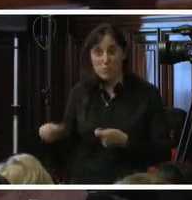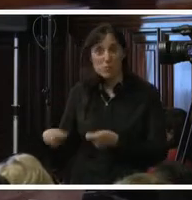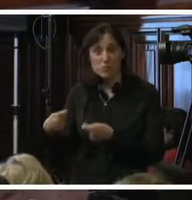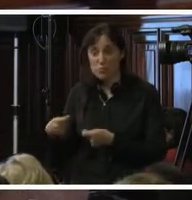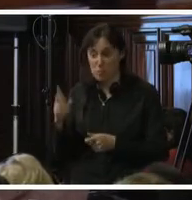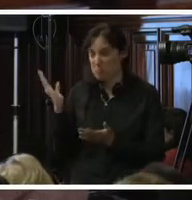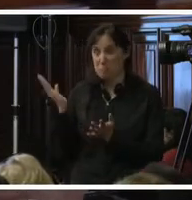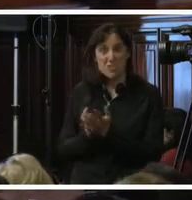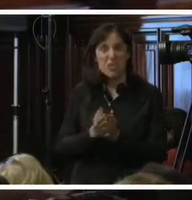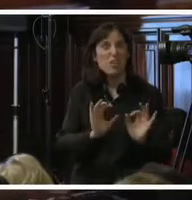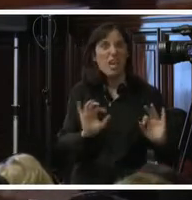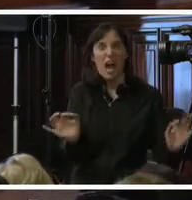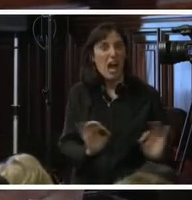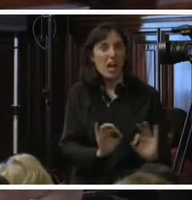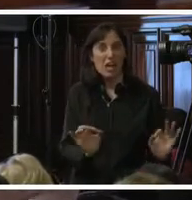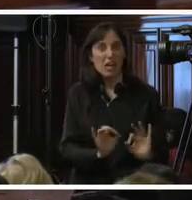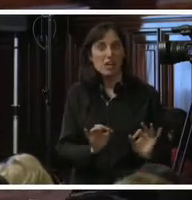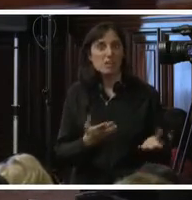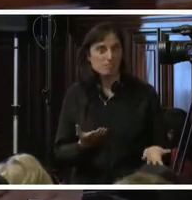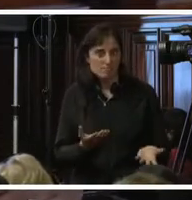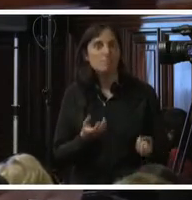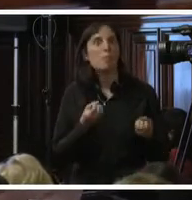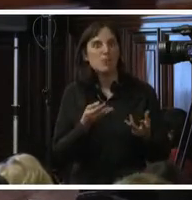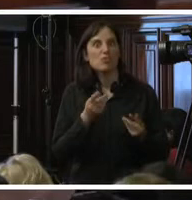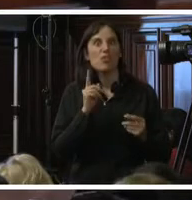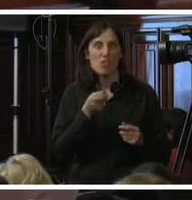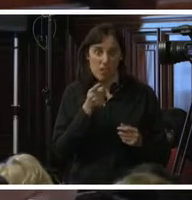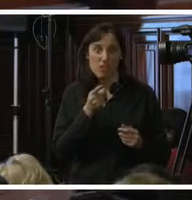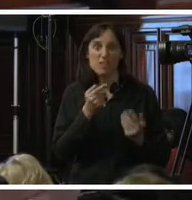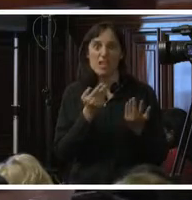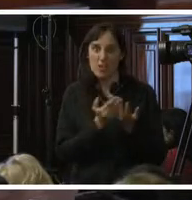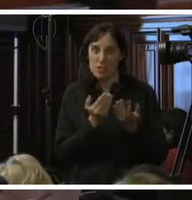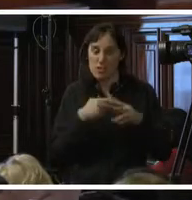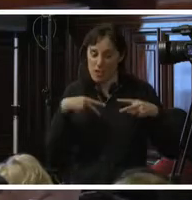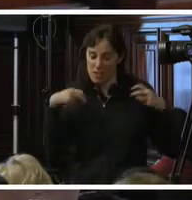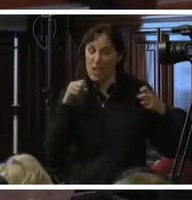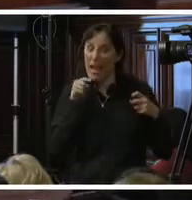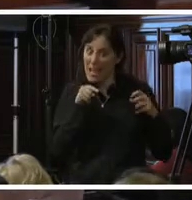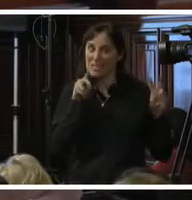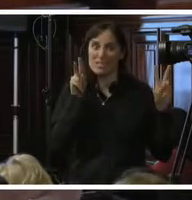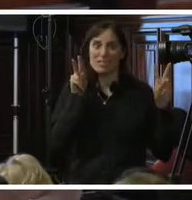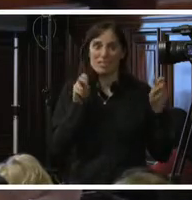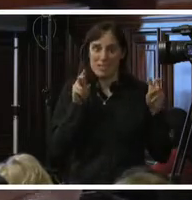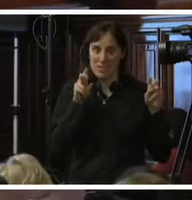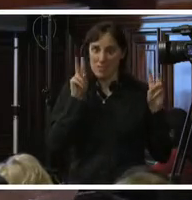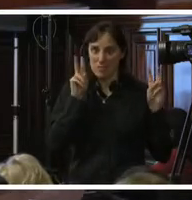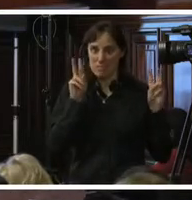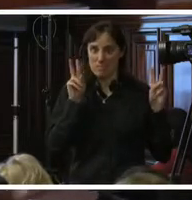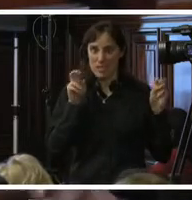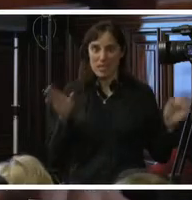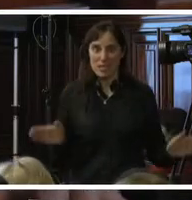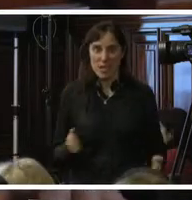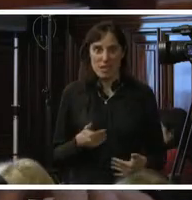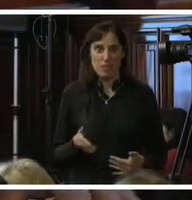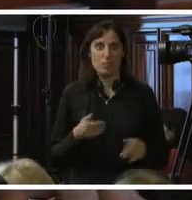prioritariamente estudiada y profundizada con una perspectiva de género. Y la